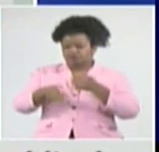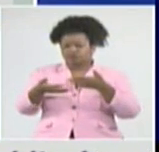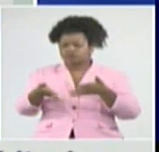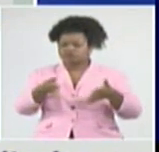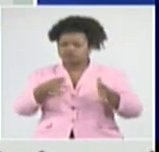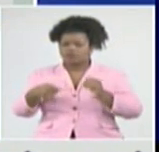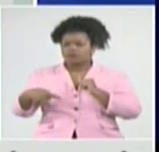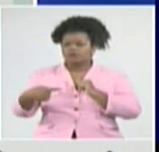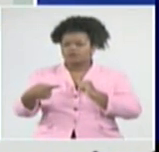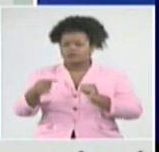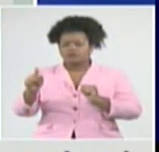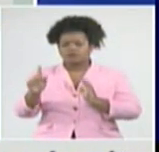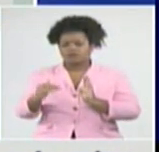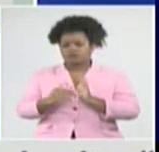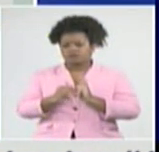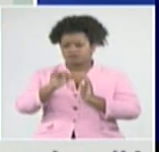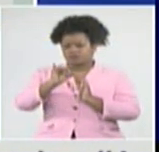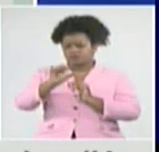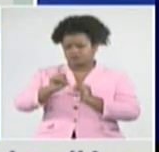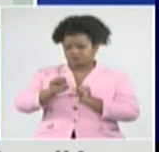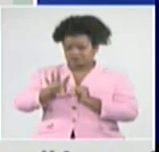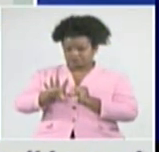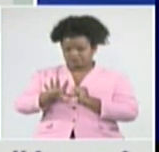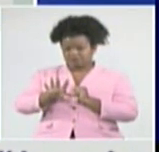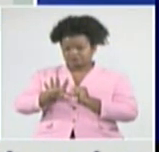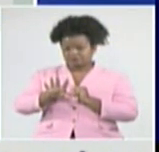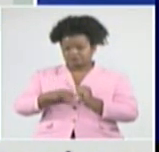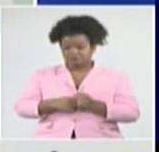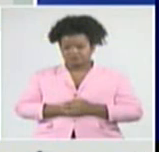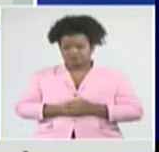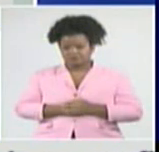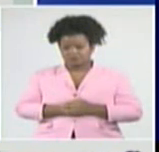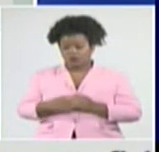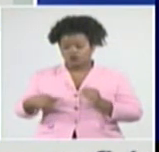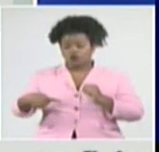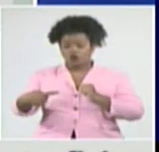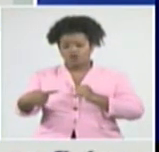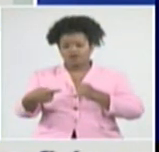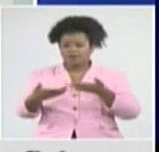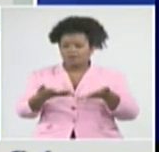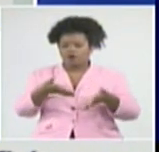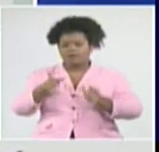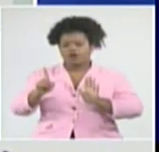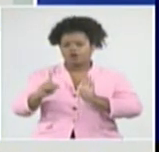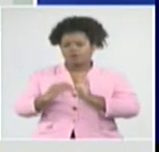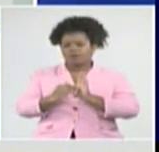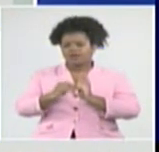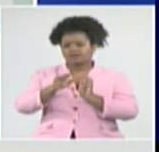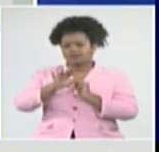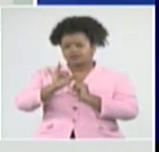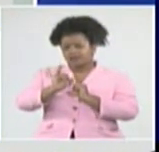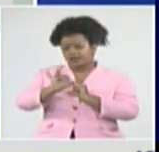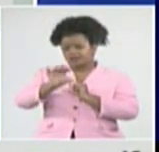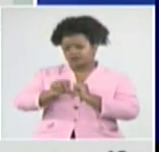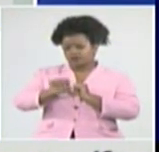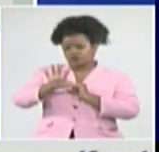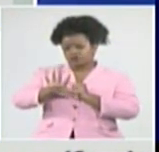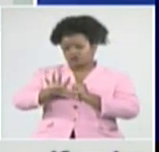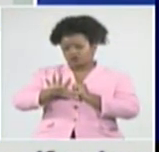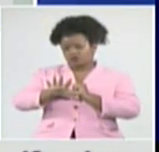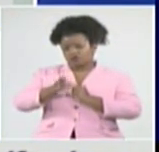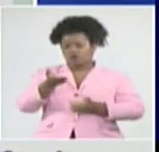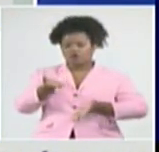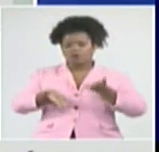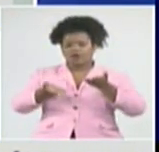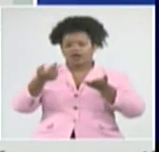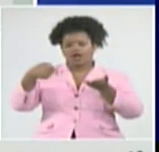,705 casos, pacientes por día, cifra discretamente inferior al promedio hasta el día de